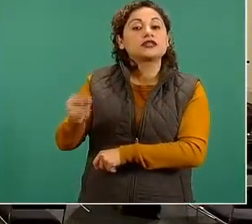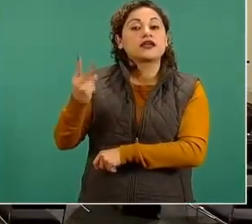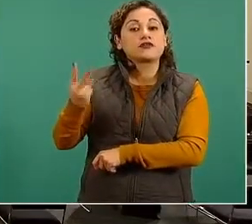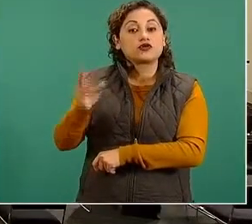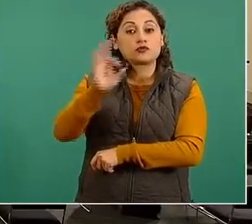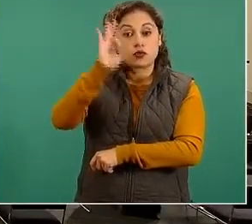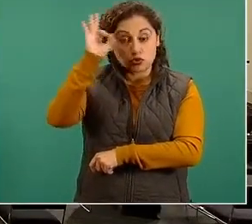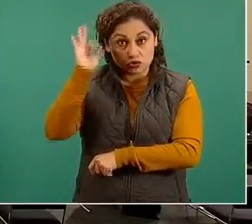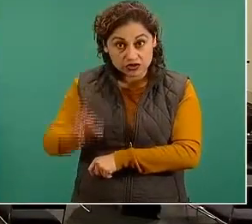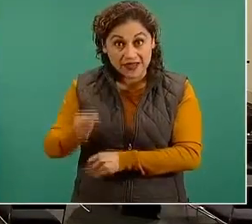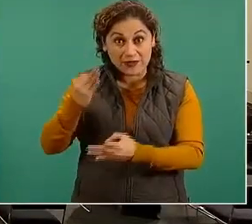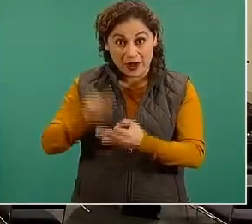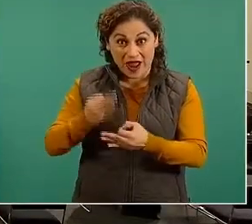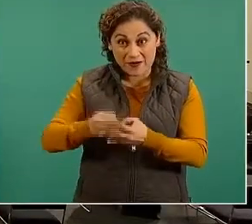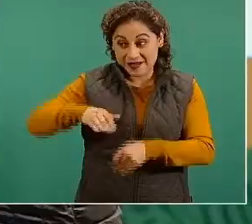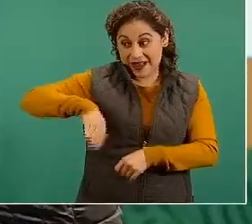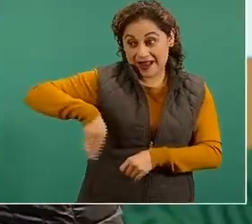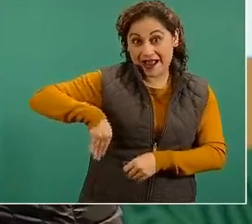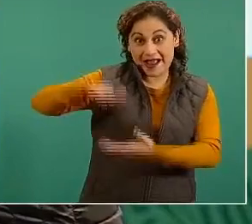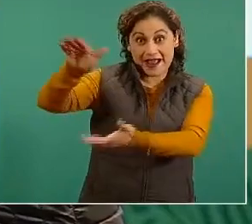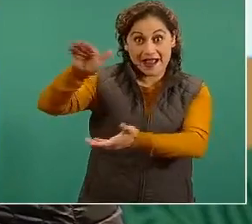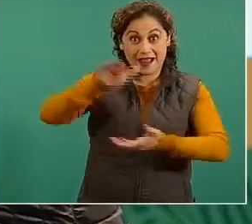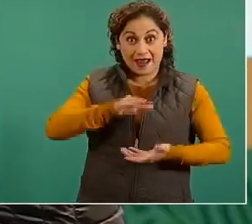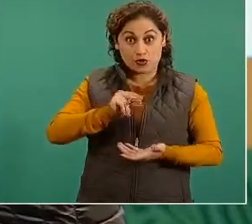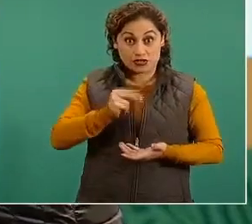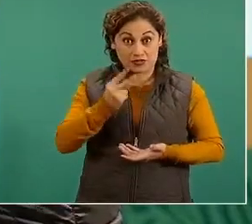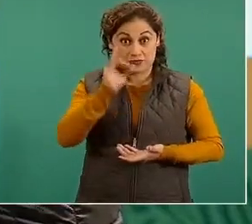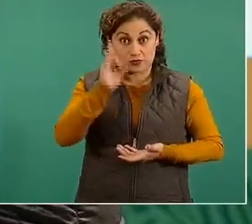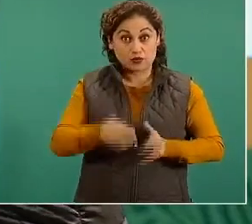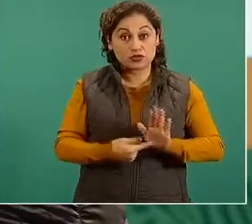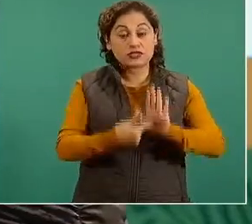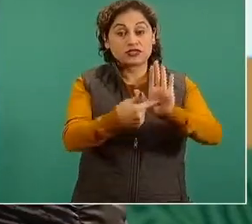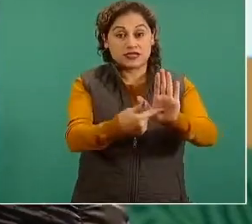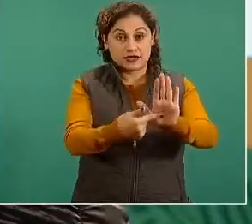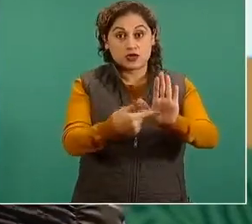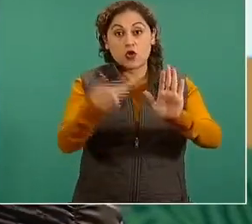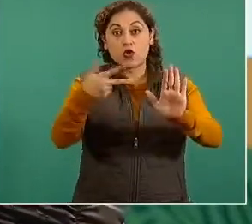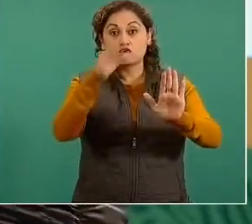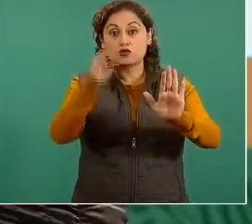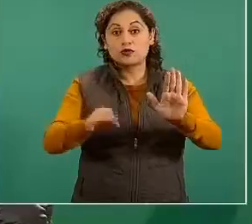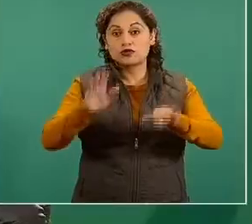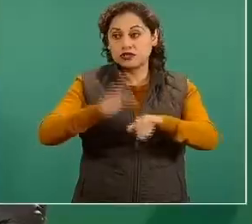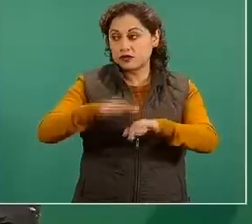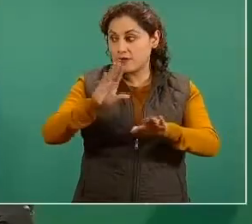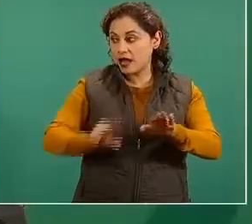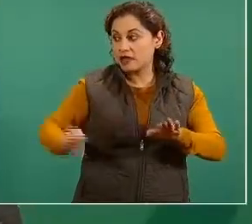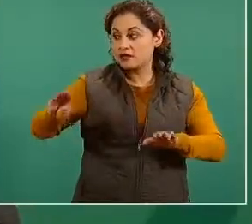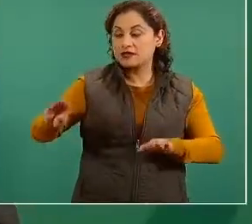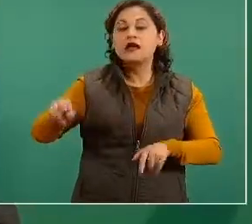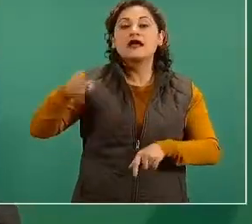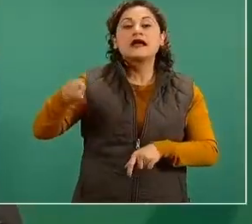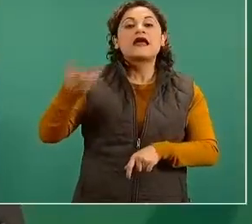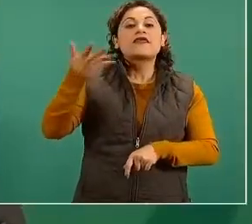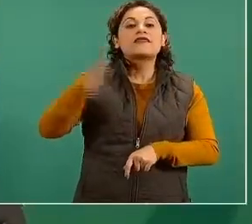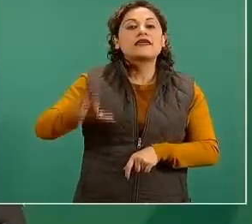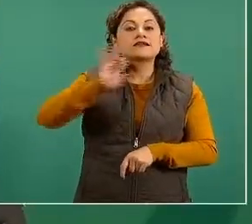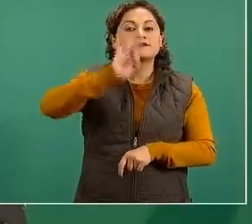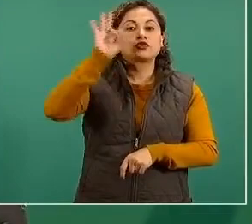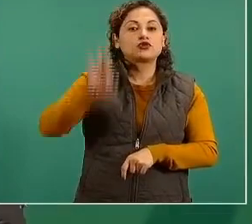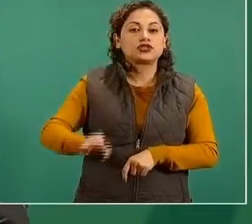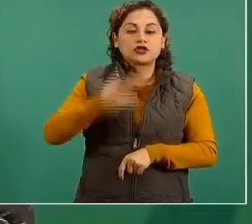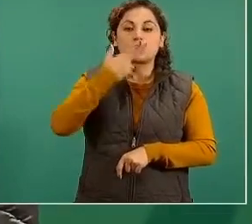reportamos ahorita del último embarque tiene ese ocho por ciento más nos queda un diez por ciento para